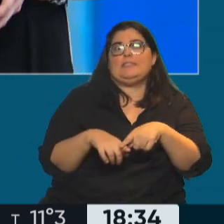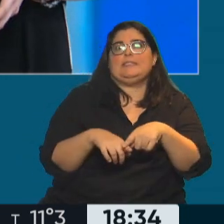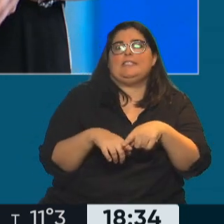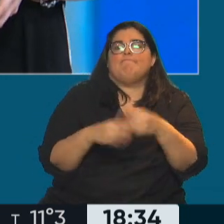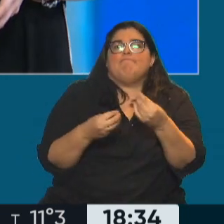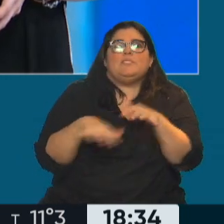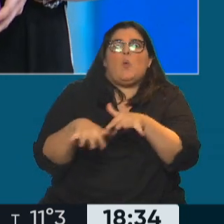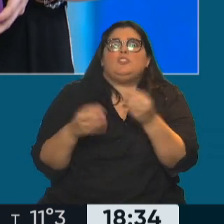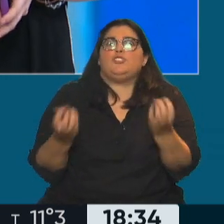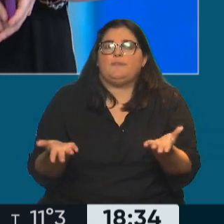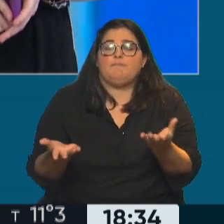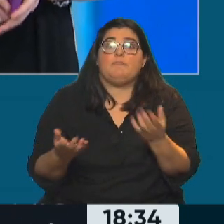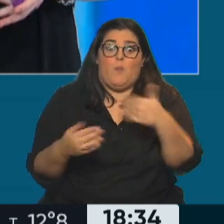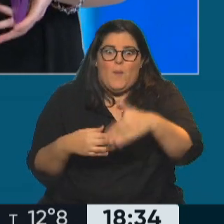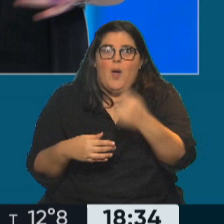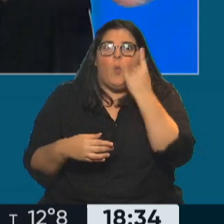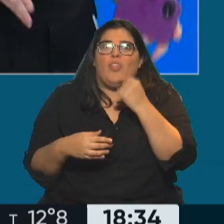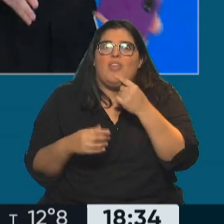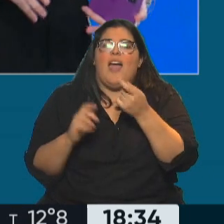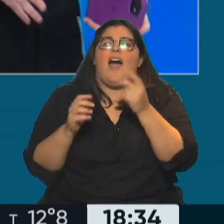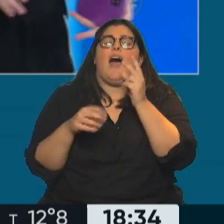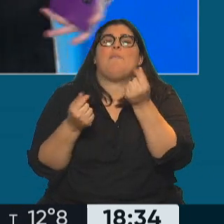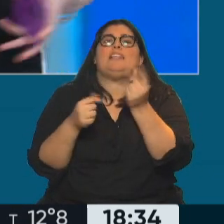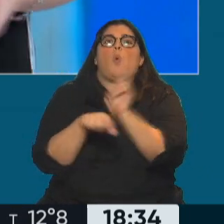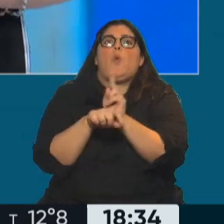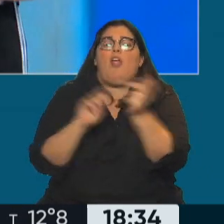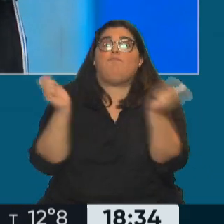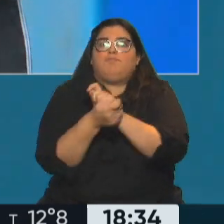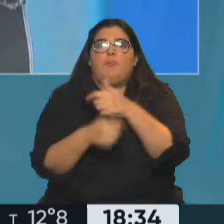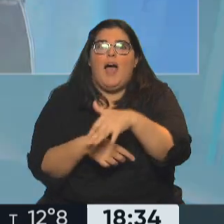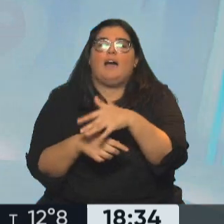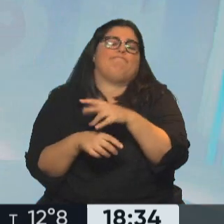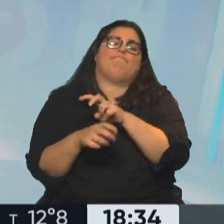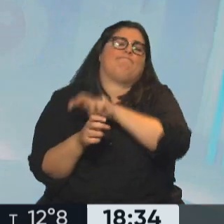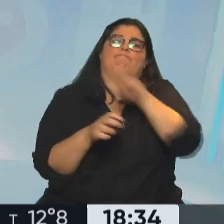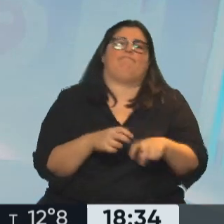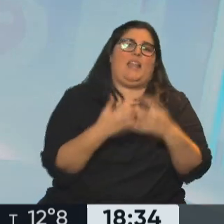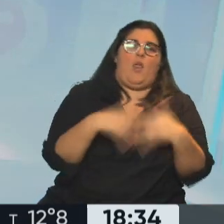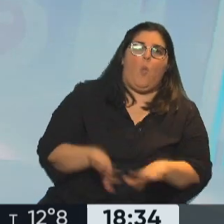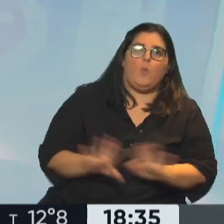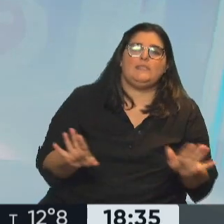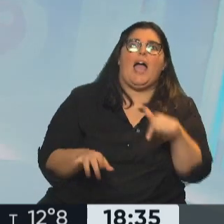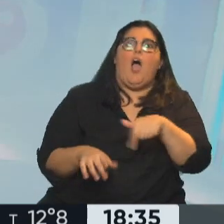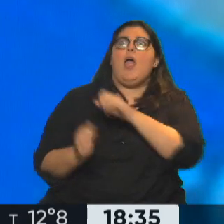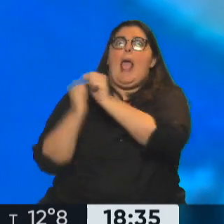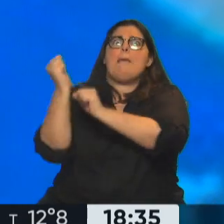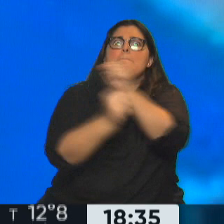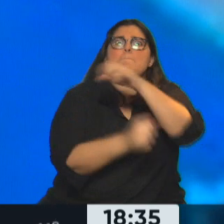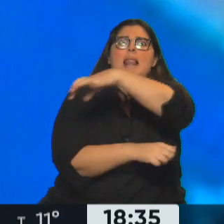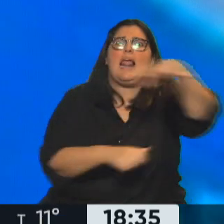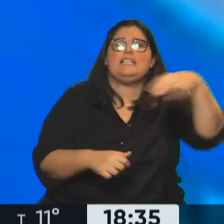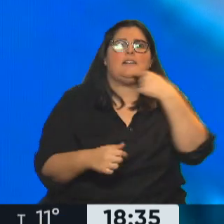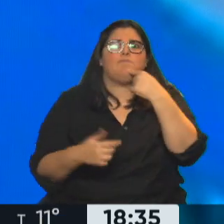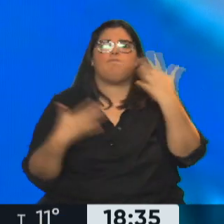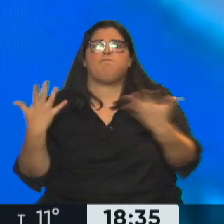de renovar Precios Cuidados, Han se retira y algunas empresas comienzan a preguntarse, bueno, si